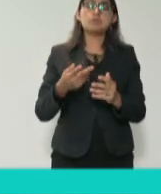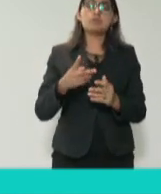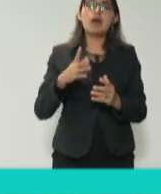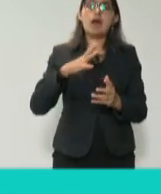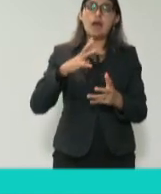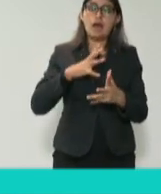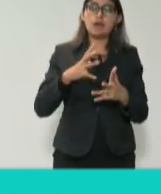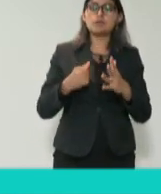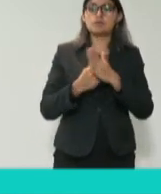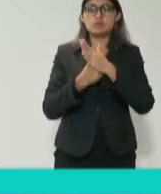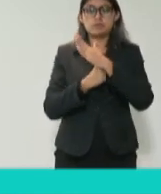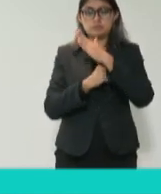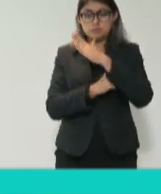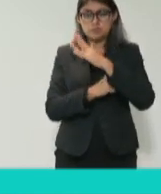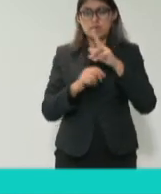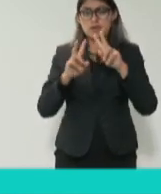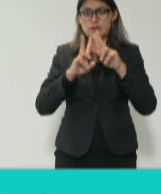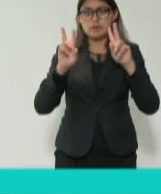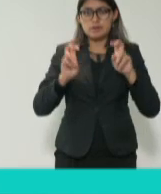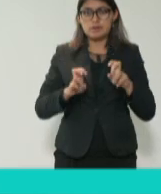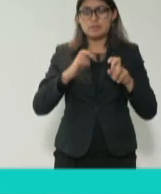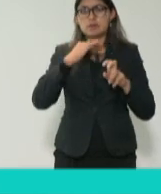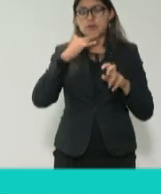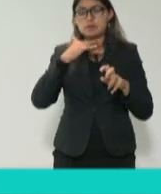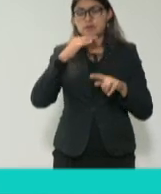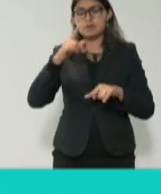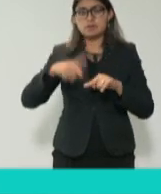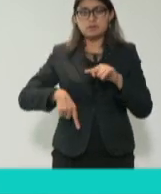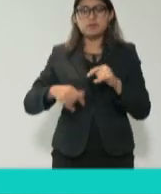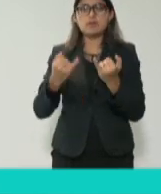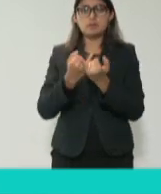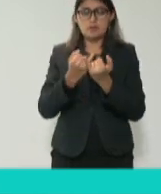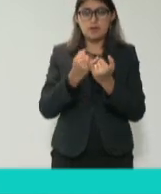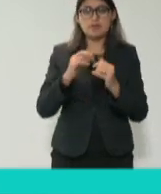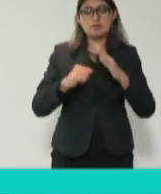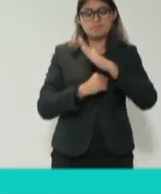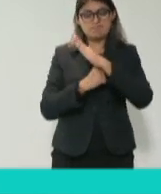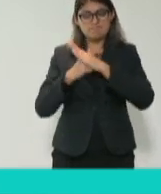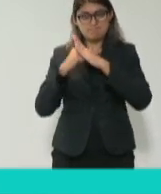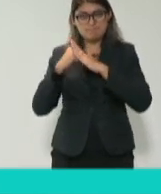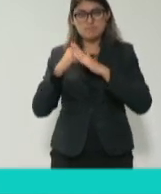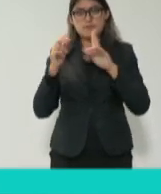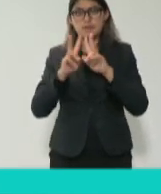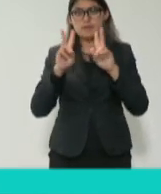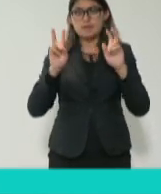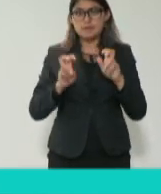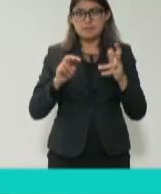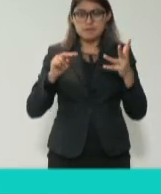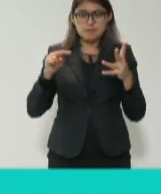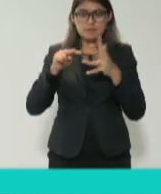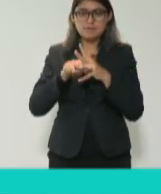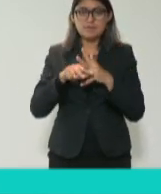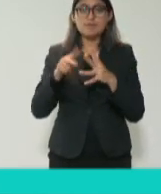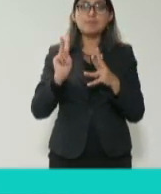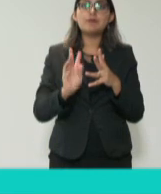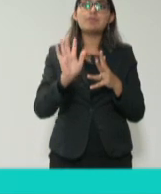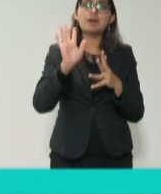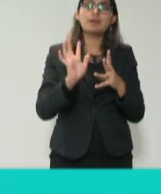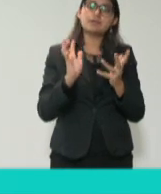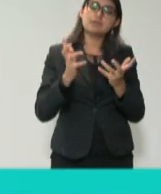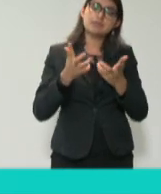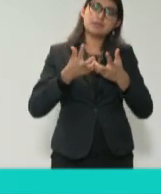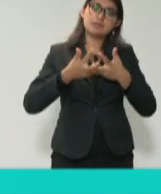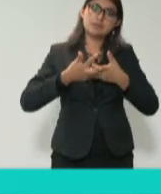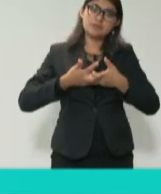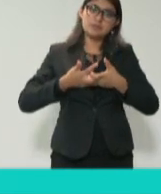estructura para el tema anticorrupción, hay una estructura muy buena para el tema de transparencia, pero estos necesitan aceite y el aceite se